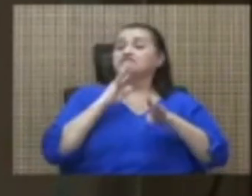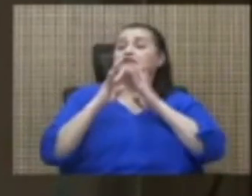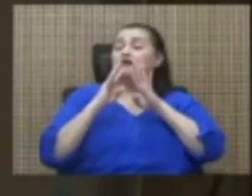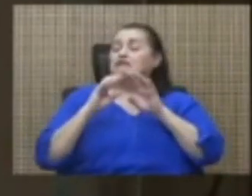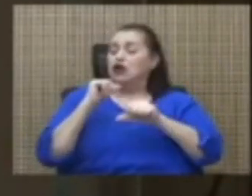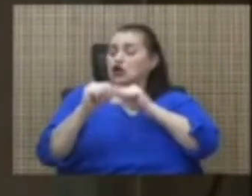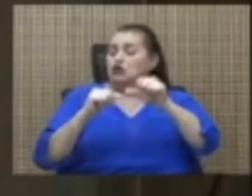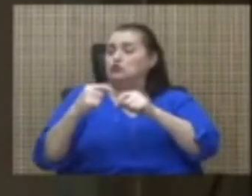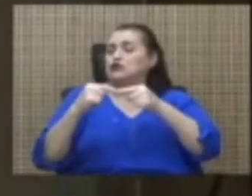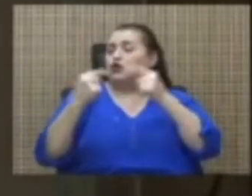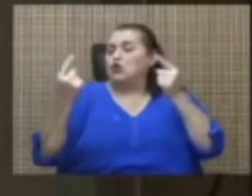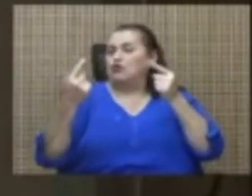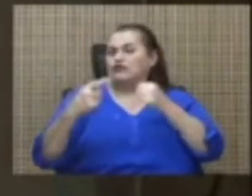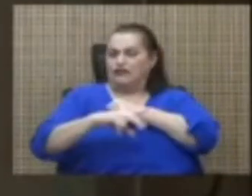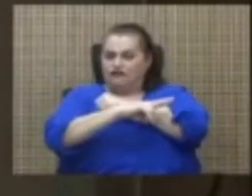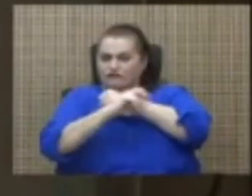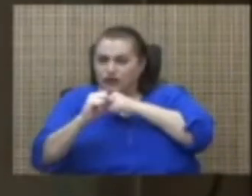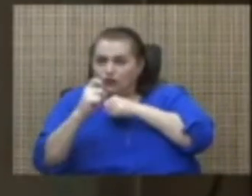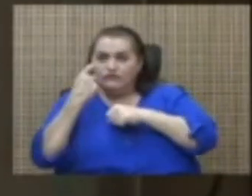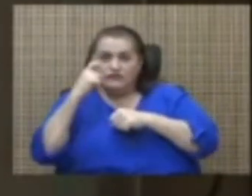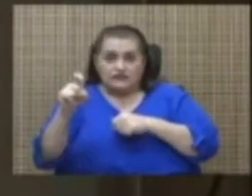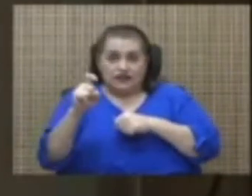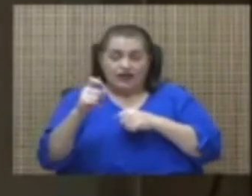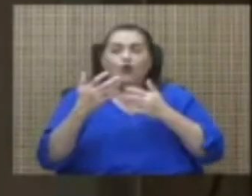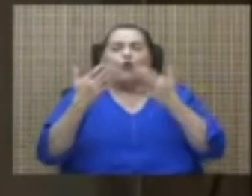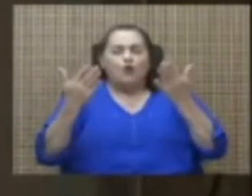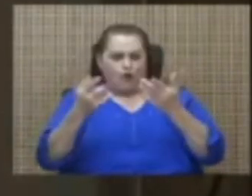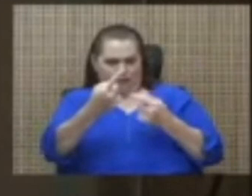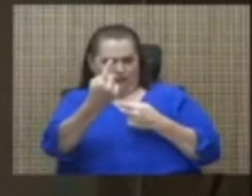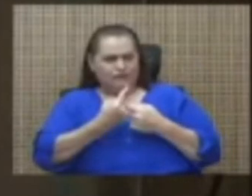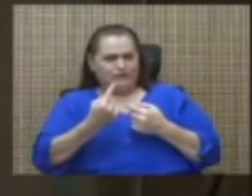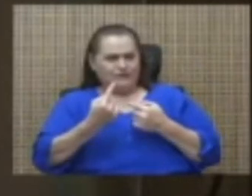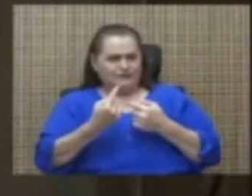contra el fraude fiscal o cualquier otro tema de hacendarios.